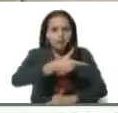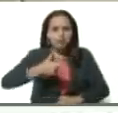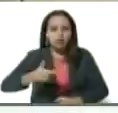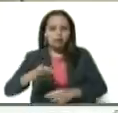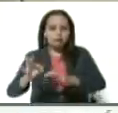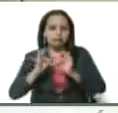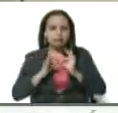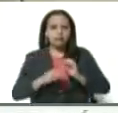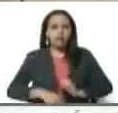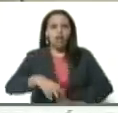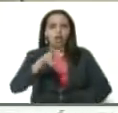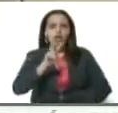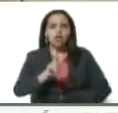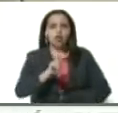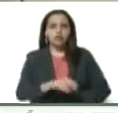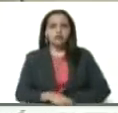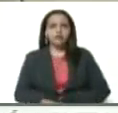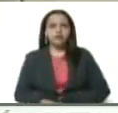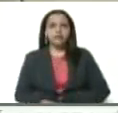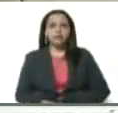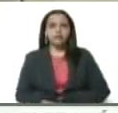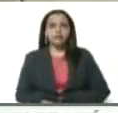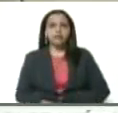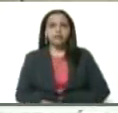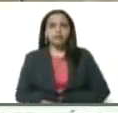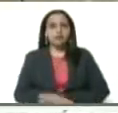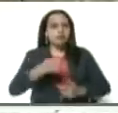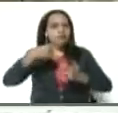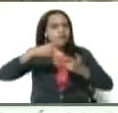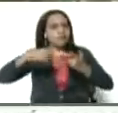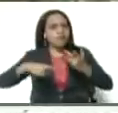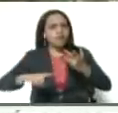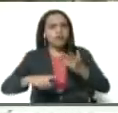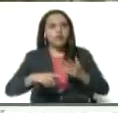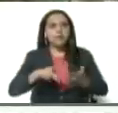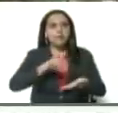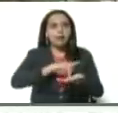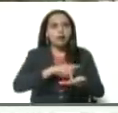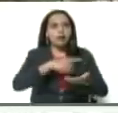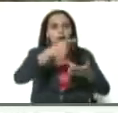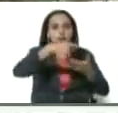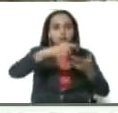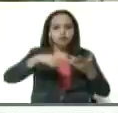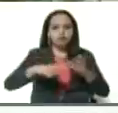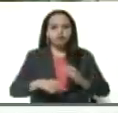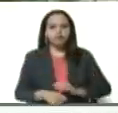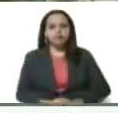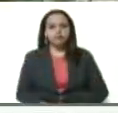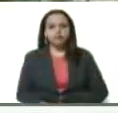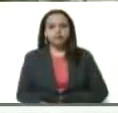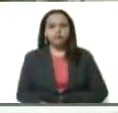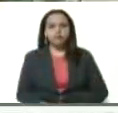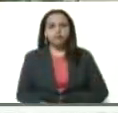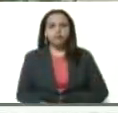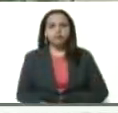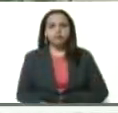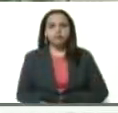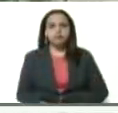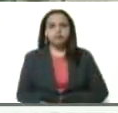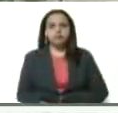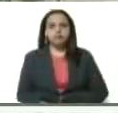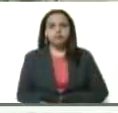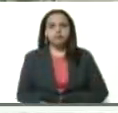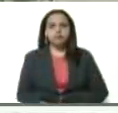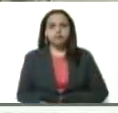Dos en Caracciolo Parra. Uno en Campoelías. Uno en Libertador.